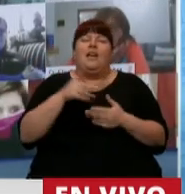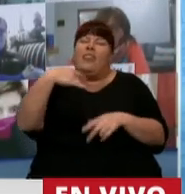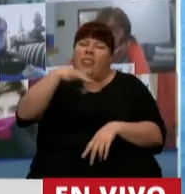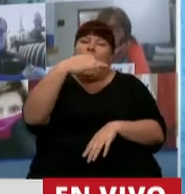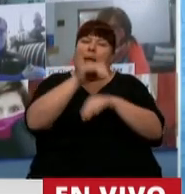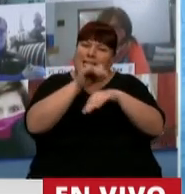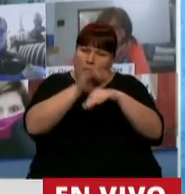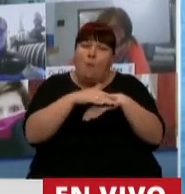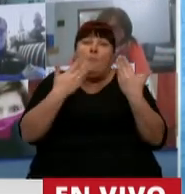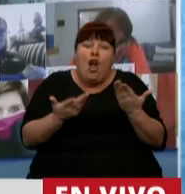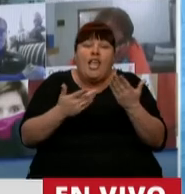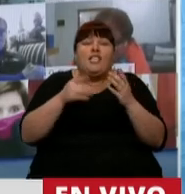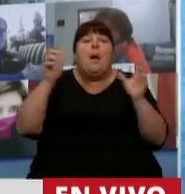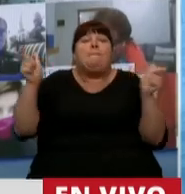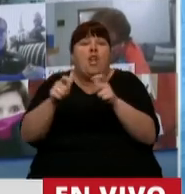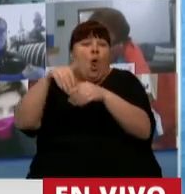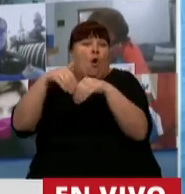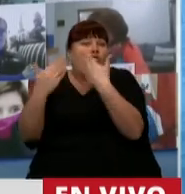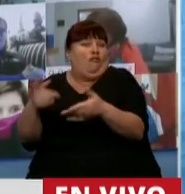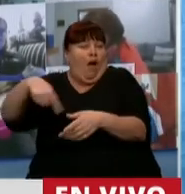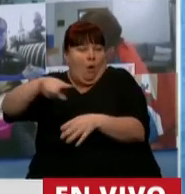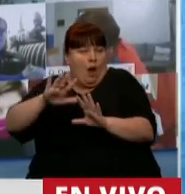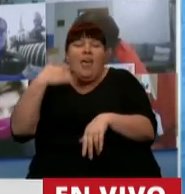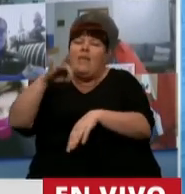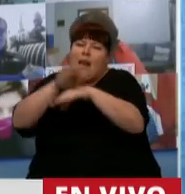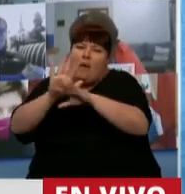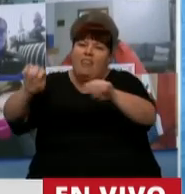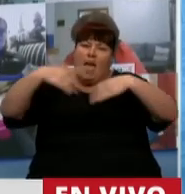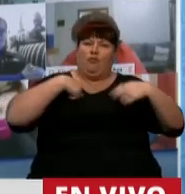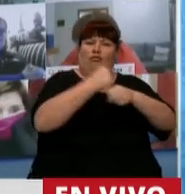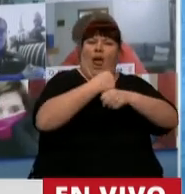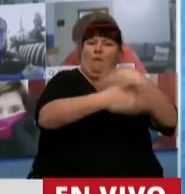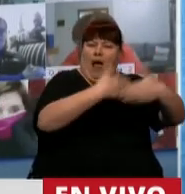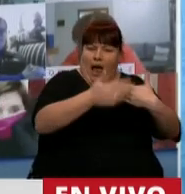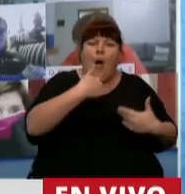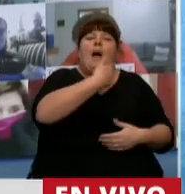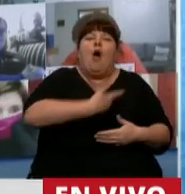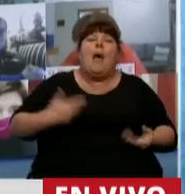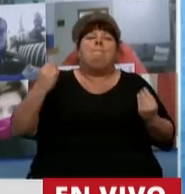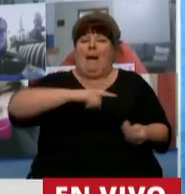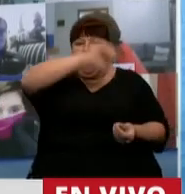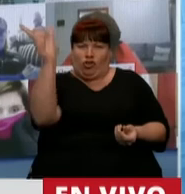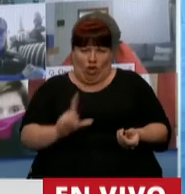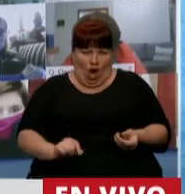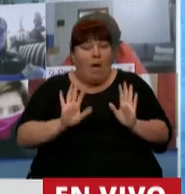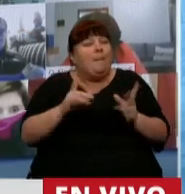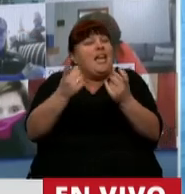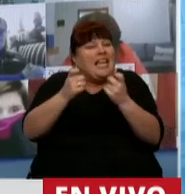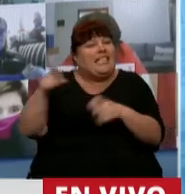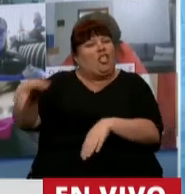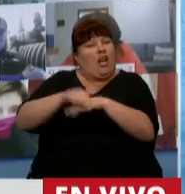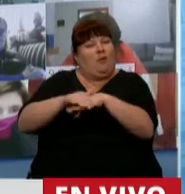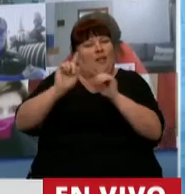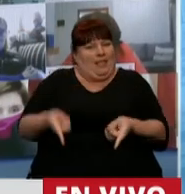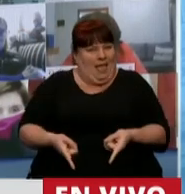eso los votó la minoría. Sean responsables y déjenos gobernar, porque vamos a gobernar para todos. Pero necesitamos que sean